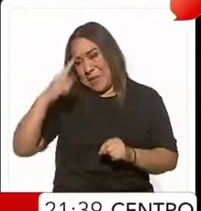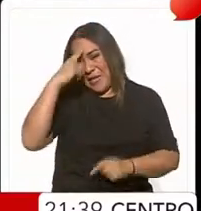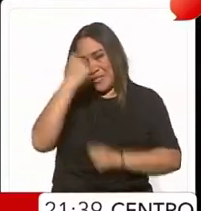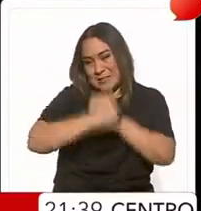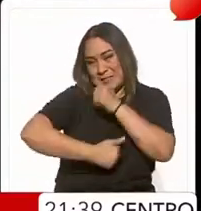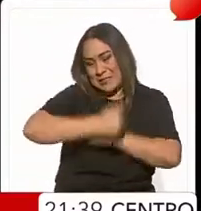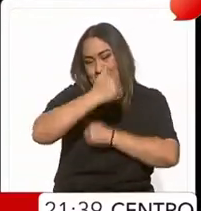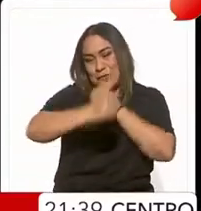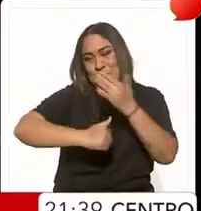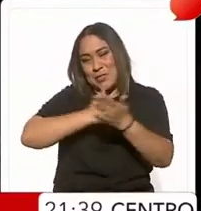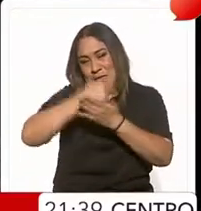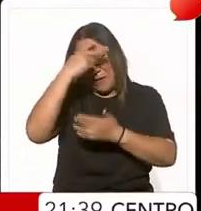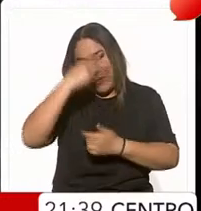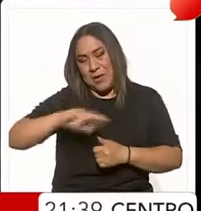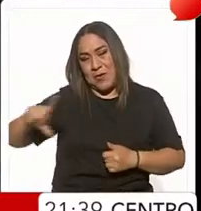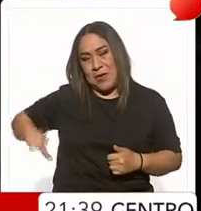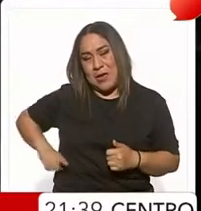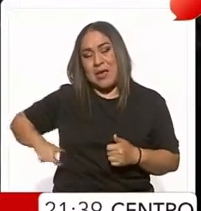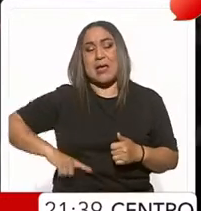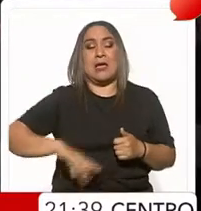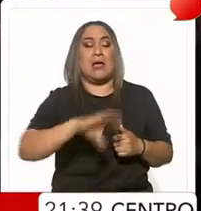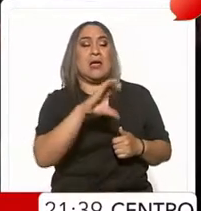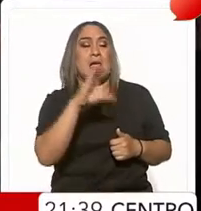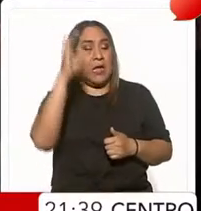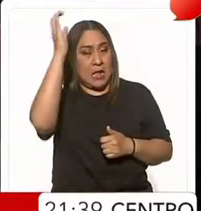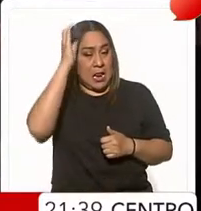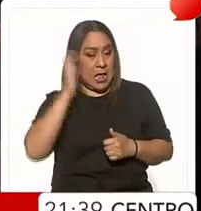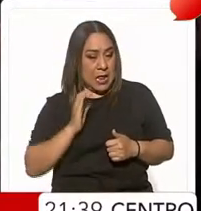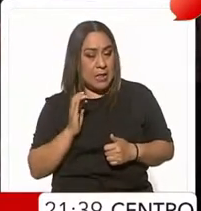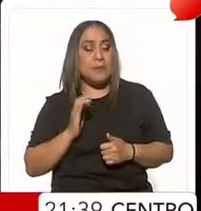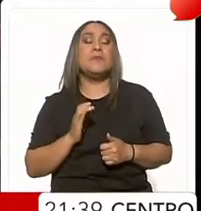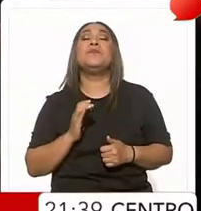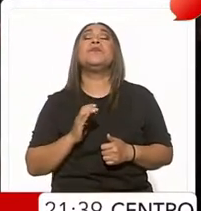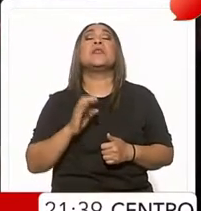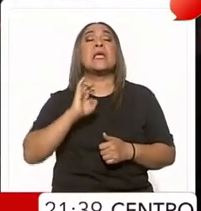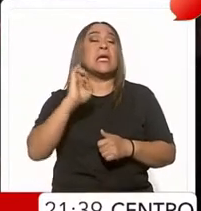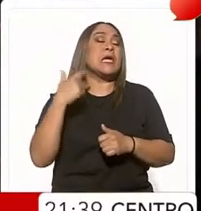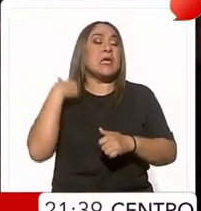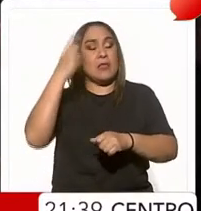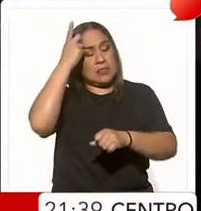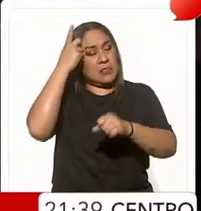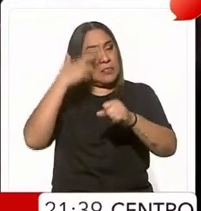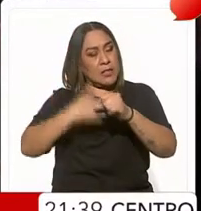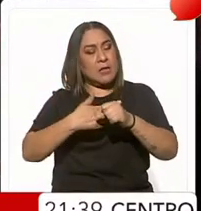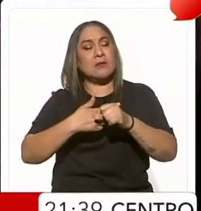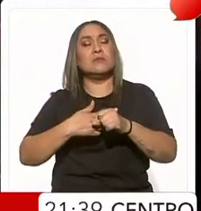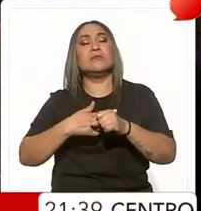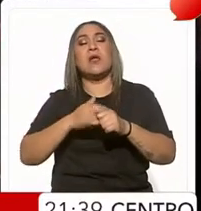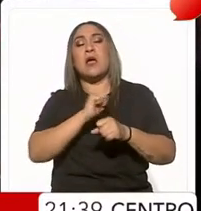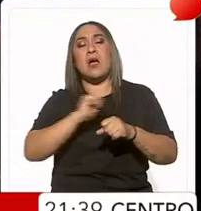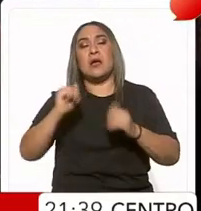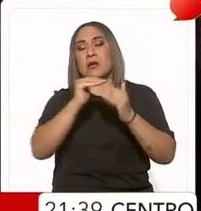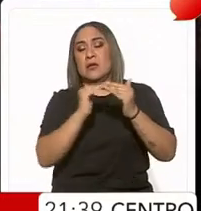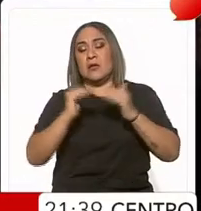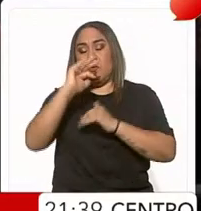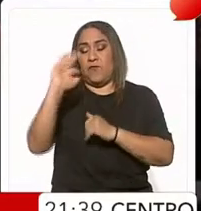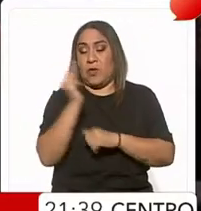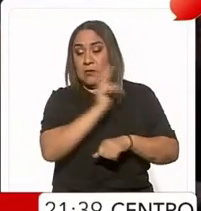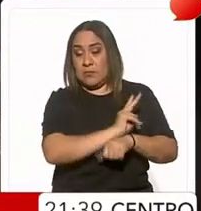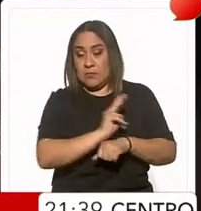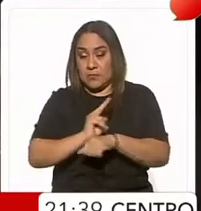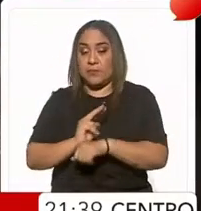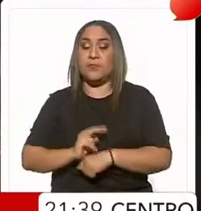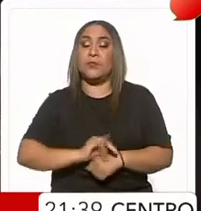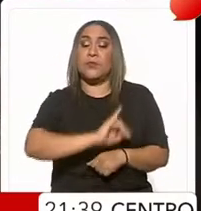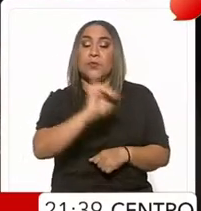de Gobierno de la Ciudad de México, Clara Brugada, Munadora, exdirectora de la Auditoría Forense en la Auditoría Superior de la Federación, Juan